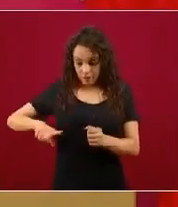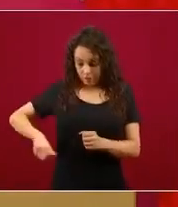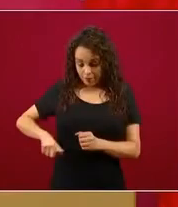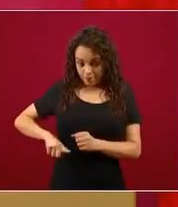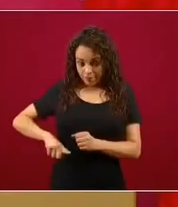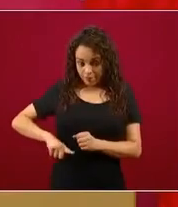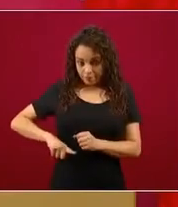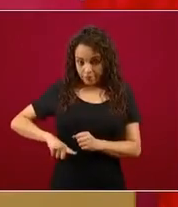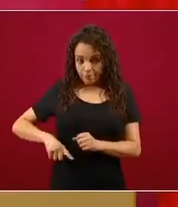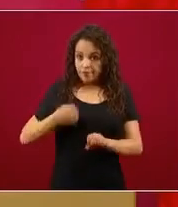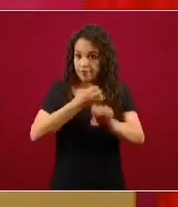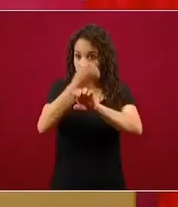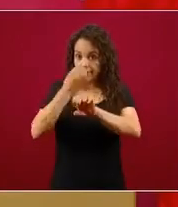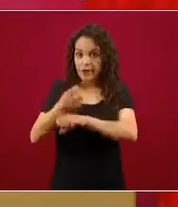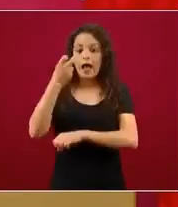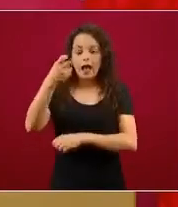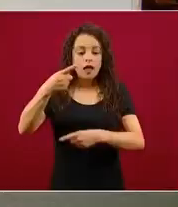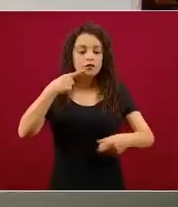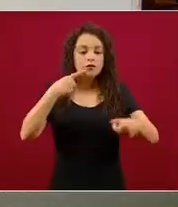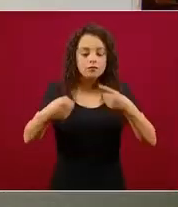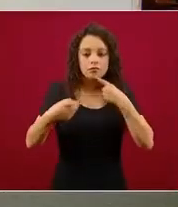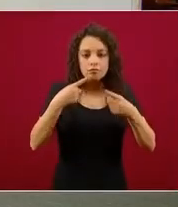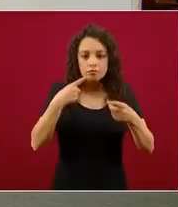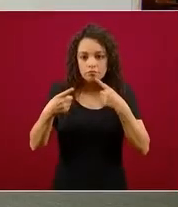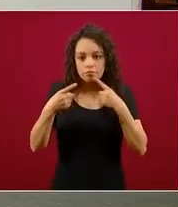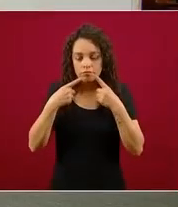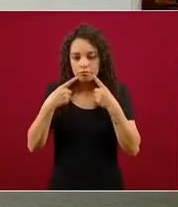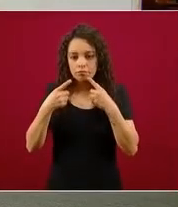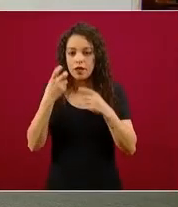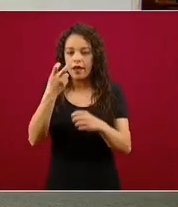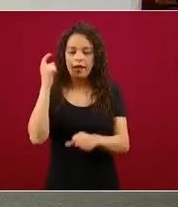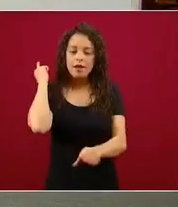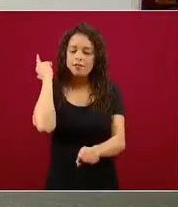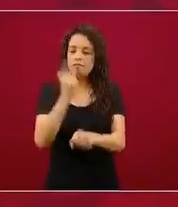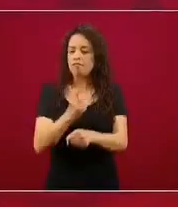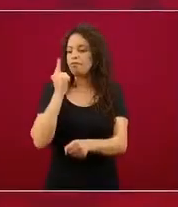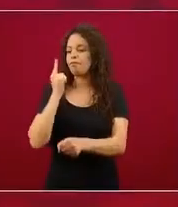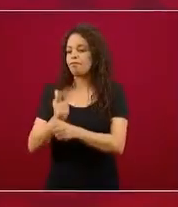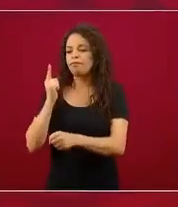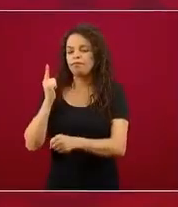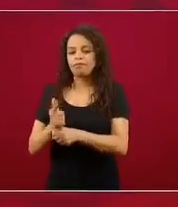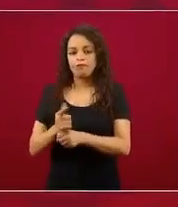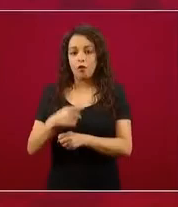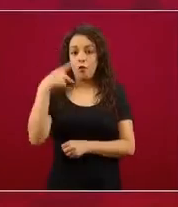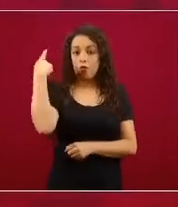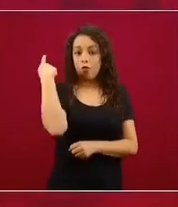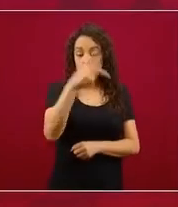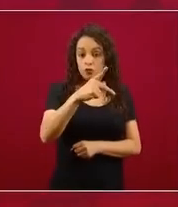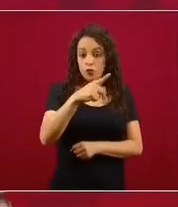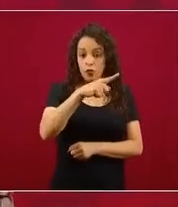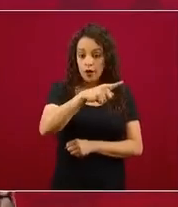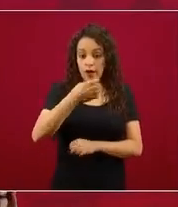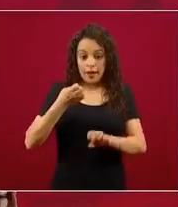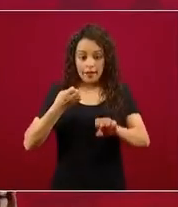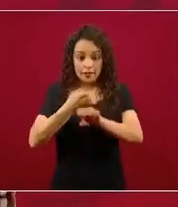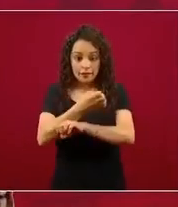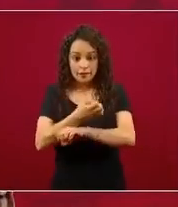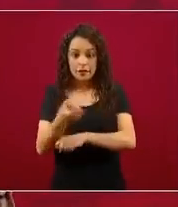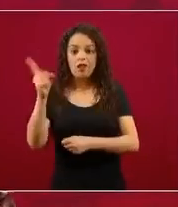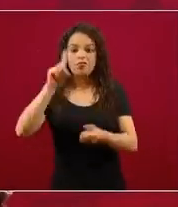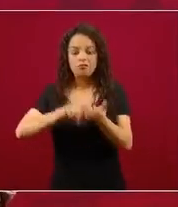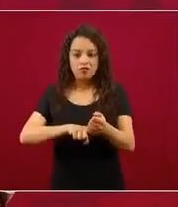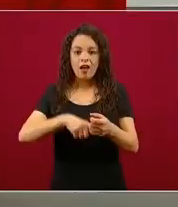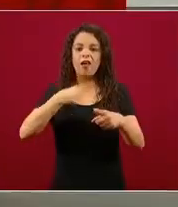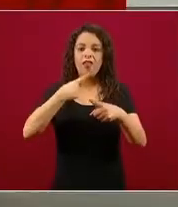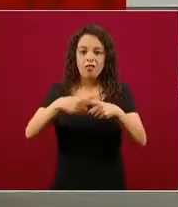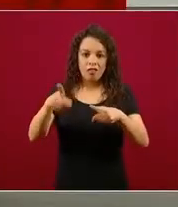y se identificó que al interior de los estados también existe esta diversidad geográfica. La ejemplificamos